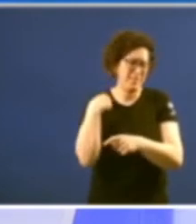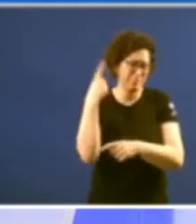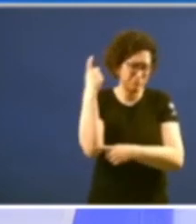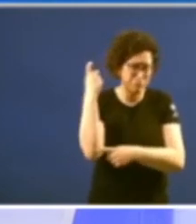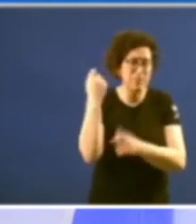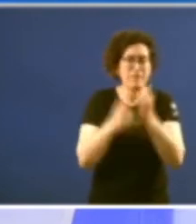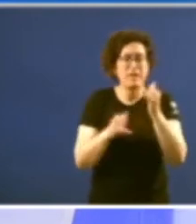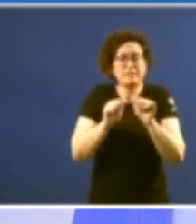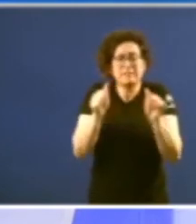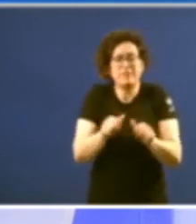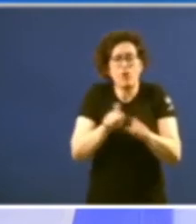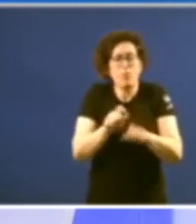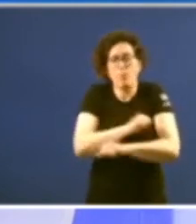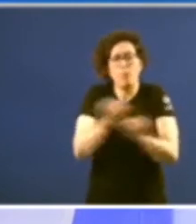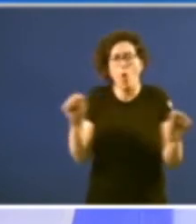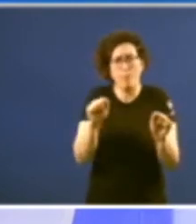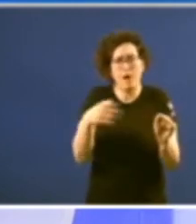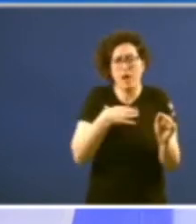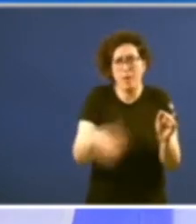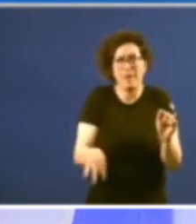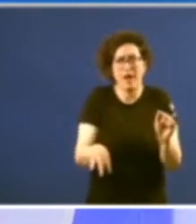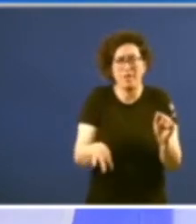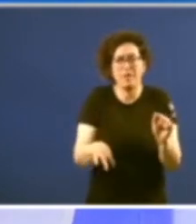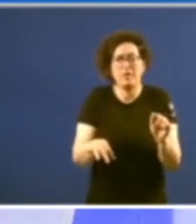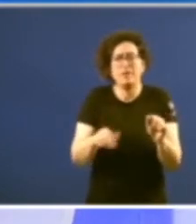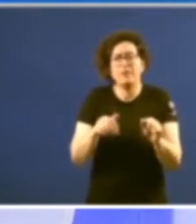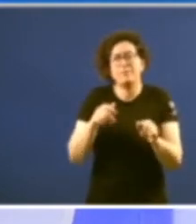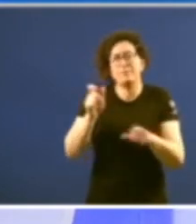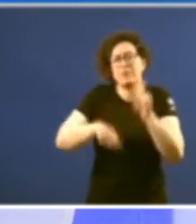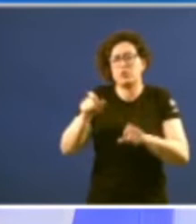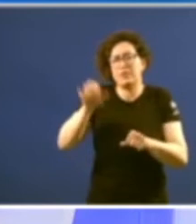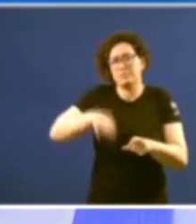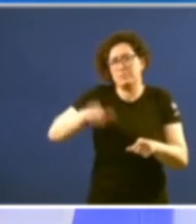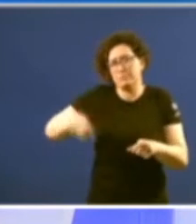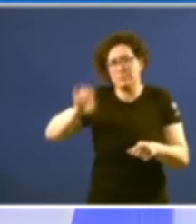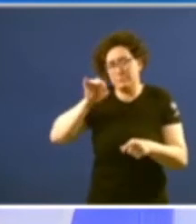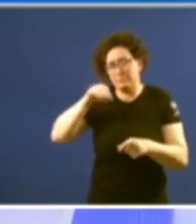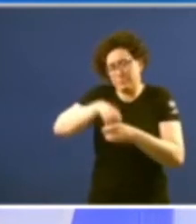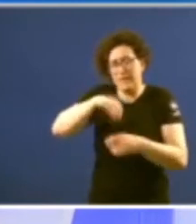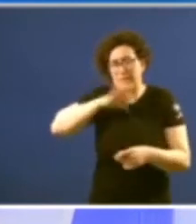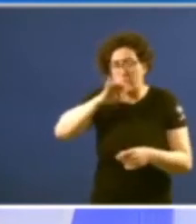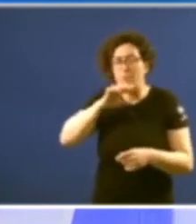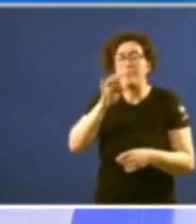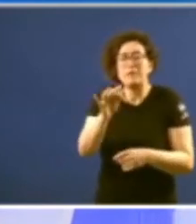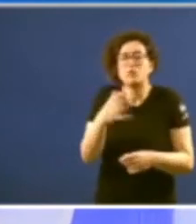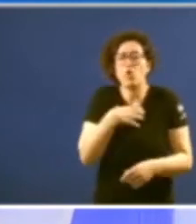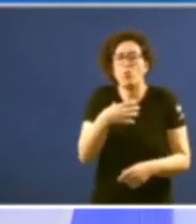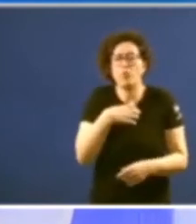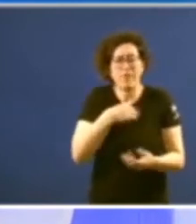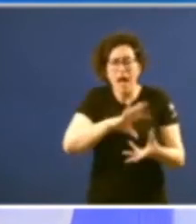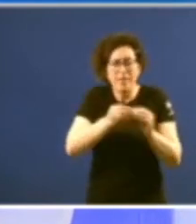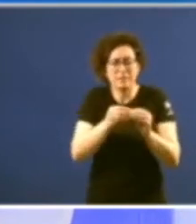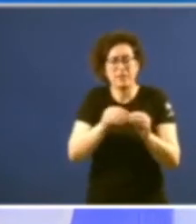introducción dunha bomba de reloxería frente aos censo dos nacionalistas nos en Galicia ou que non se podía proxectar o ámbito